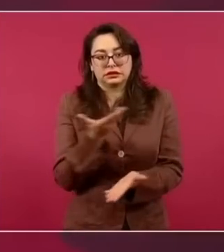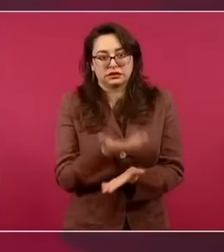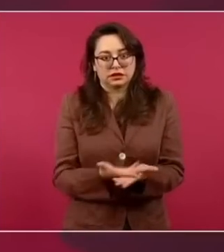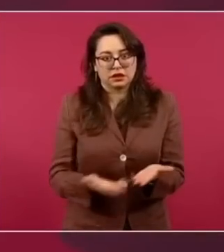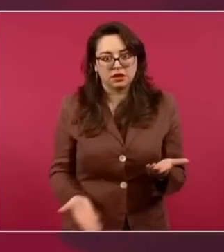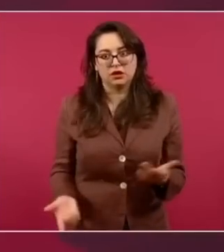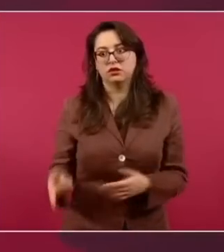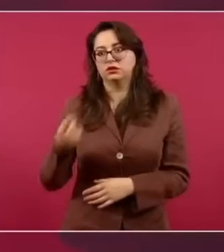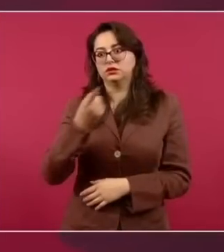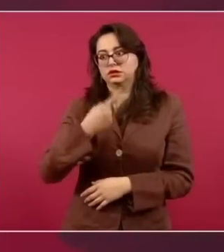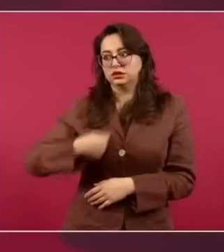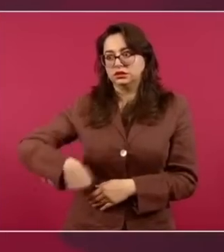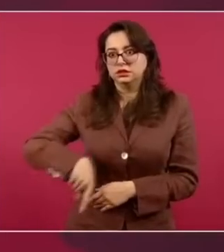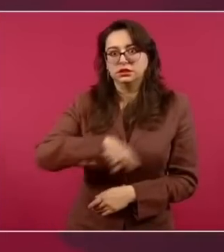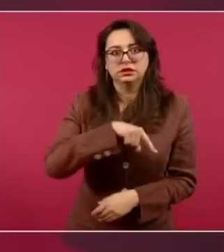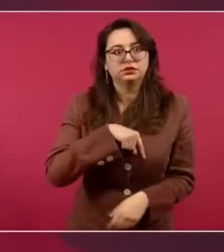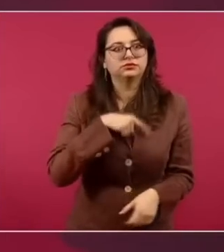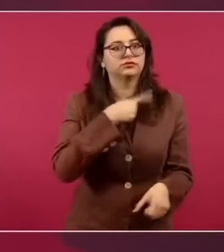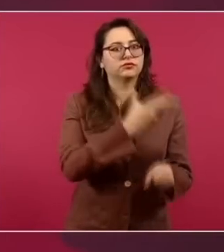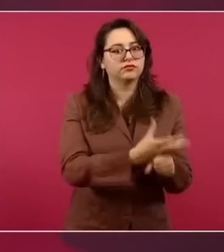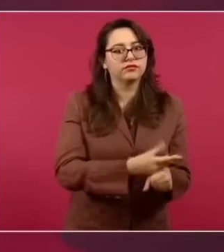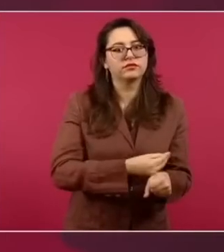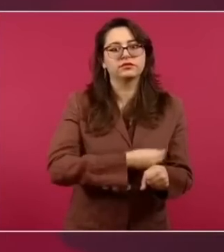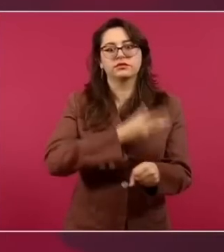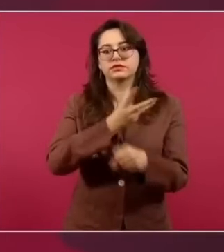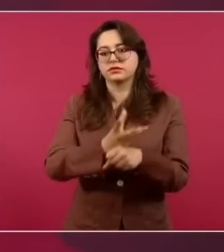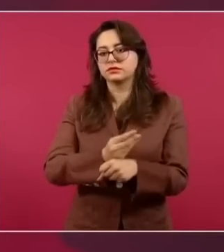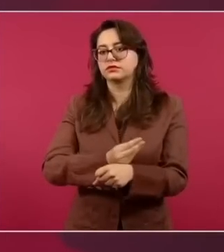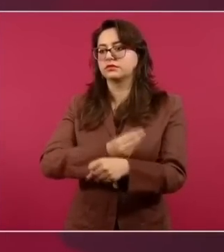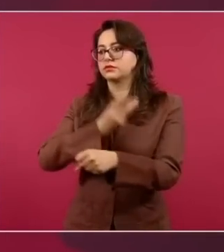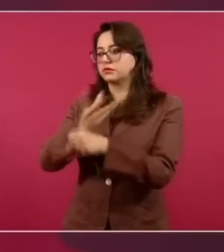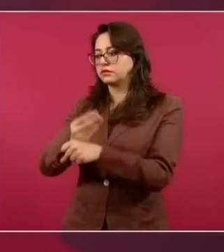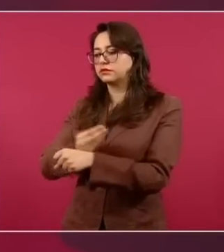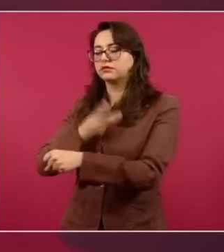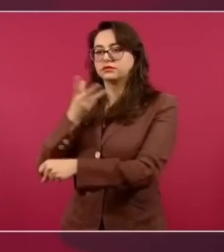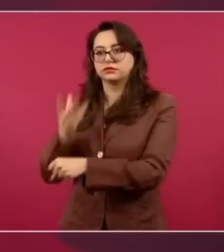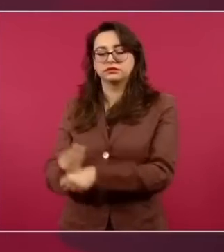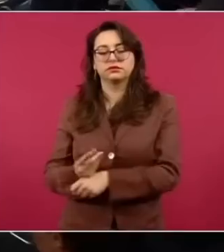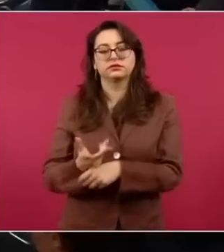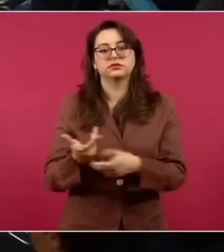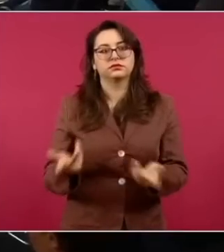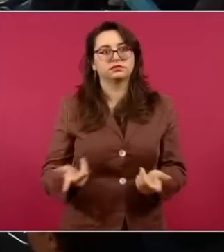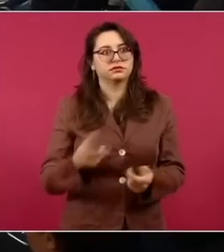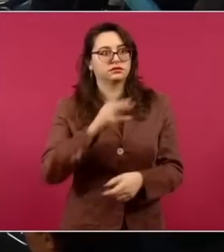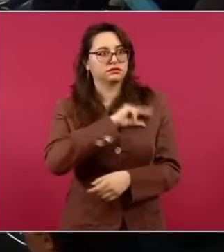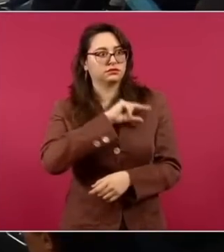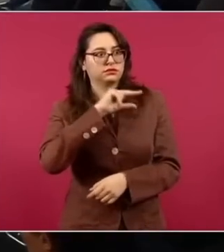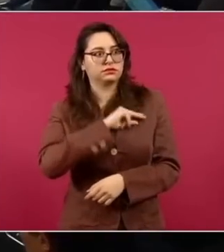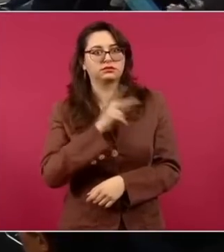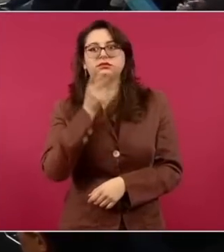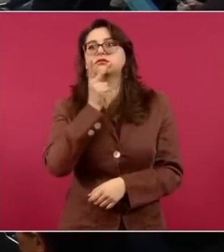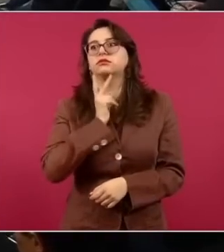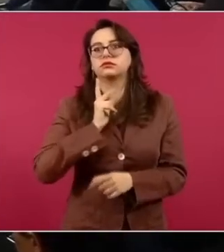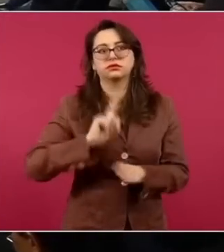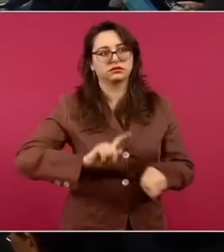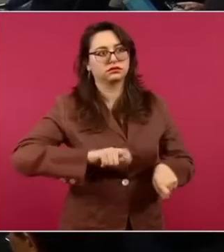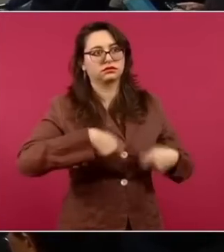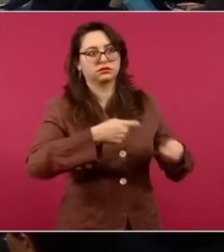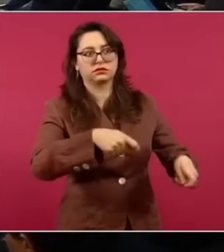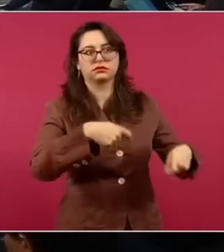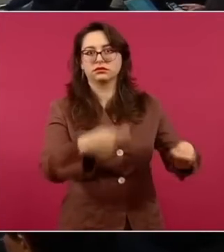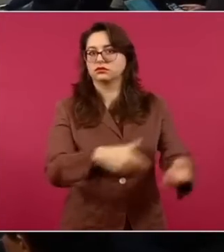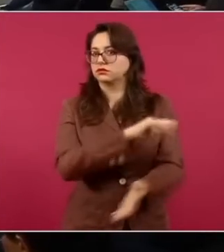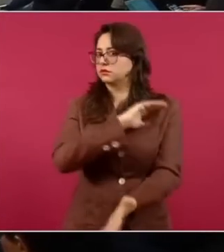la entrega de las zonas petroleras y estamos llevando a cabo una política distinta,